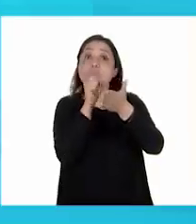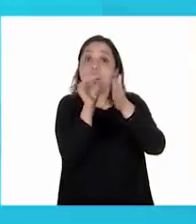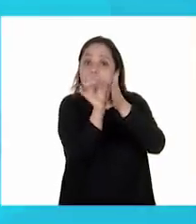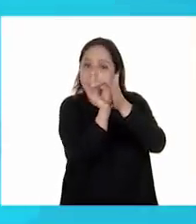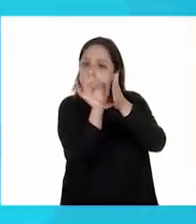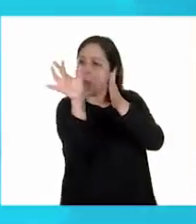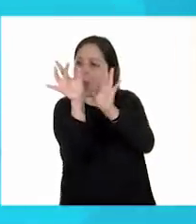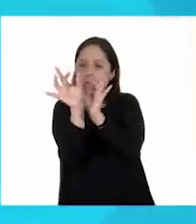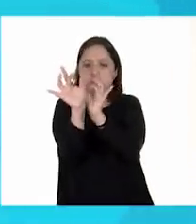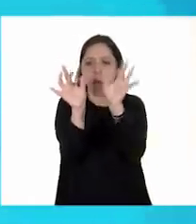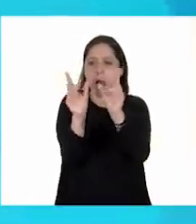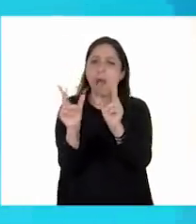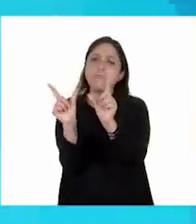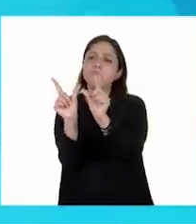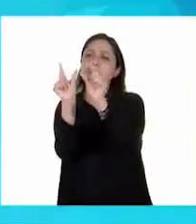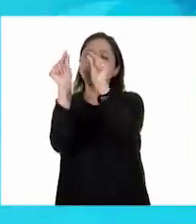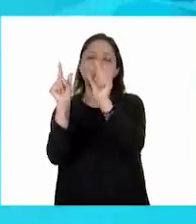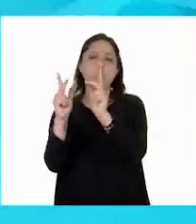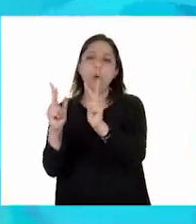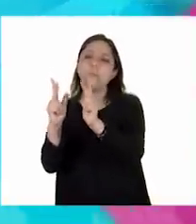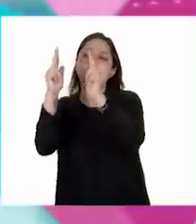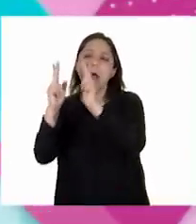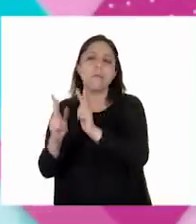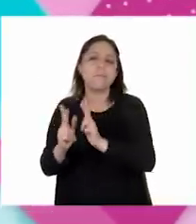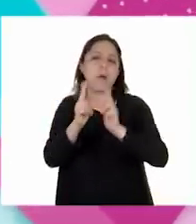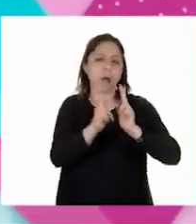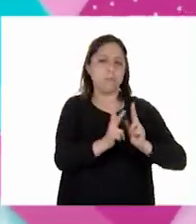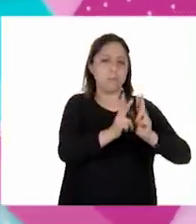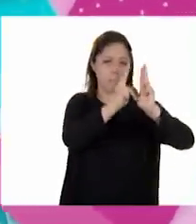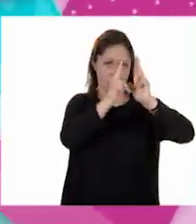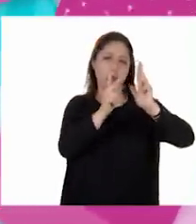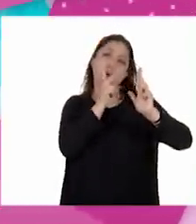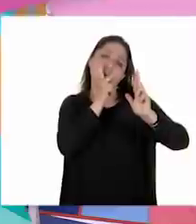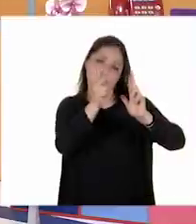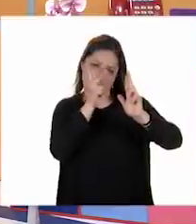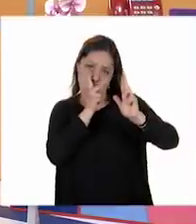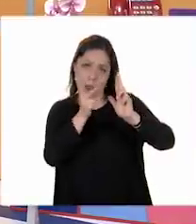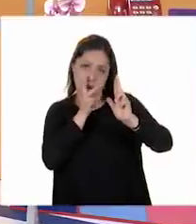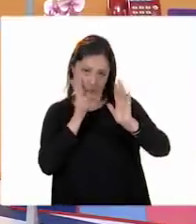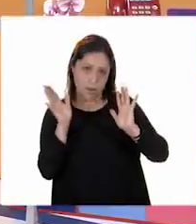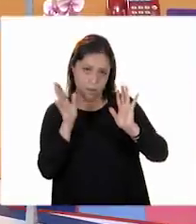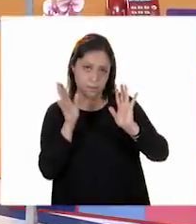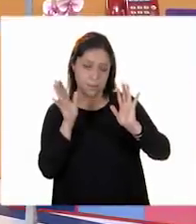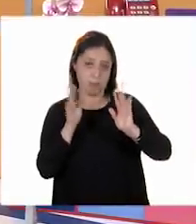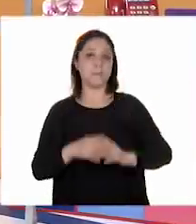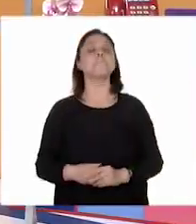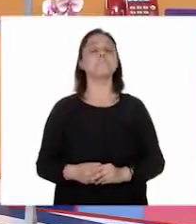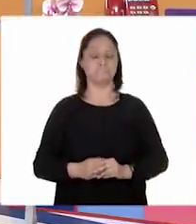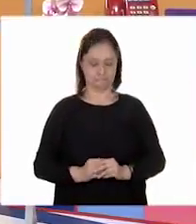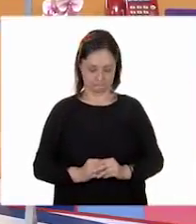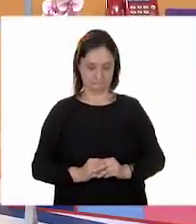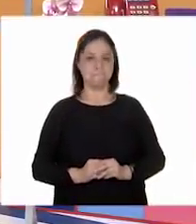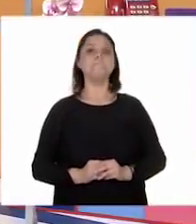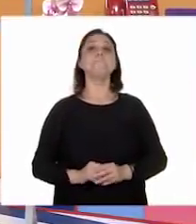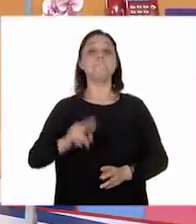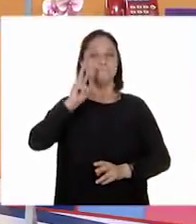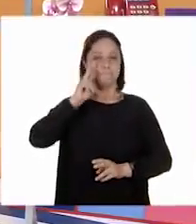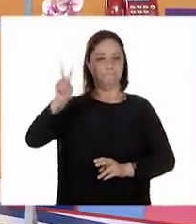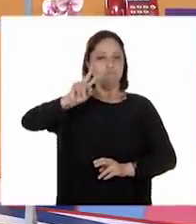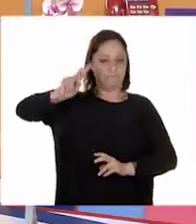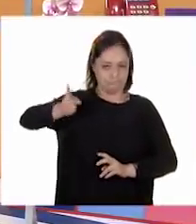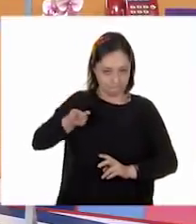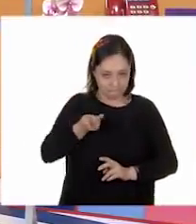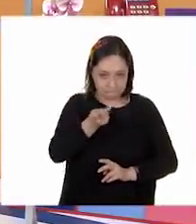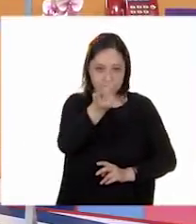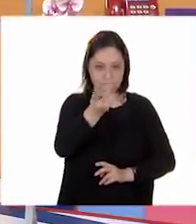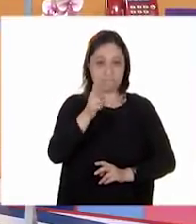contener palabras claves, ¿verdad? Exacto. Vamos a ver en pantalla unas preguntas. Te voy a pedir